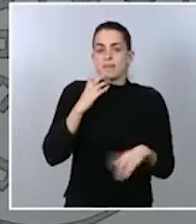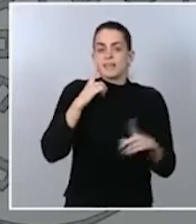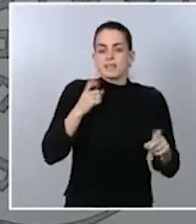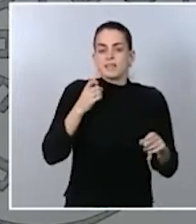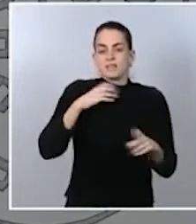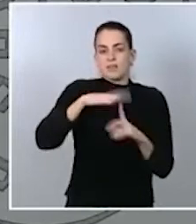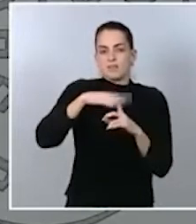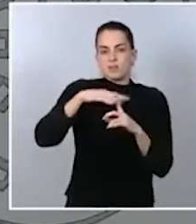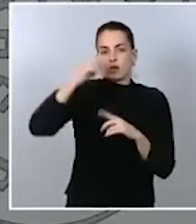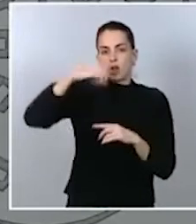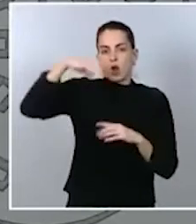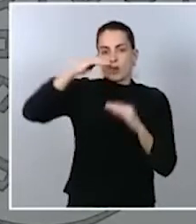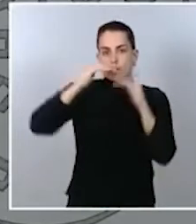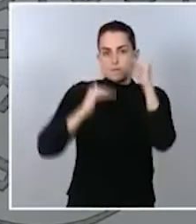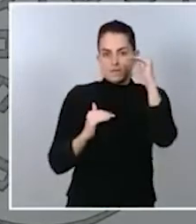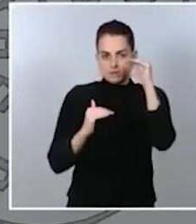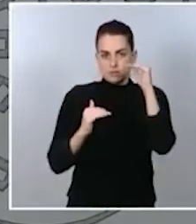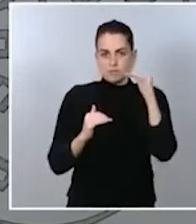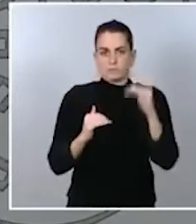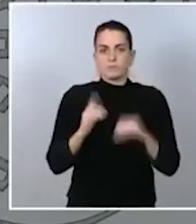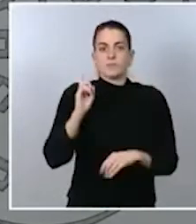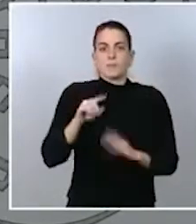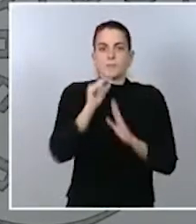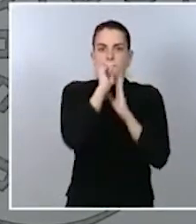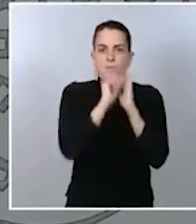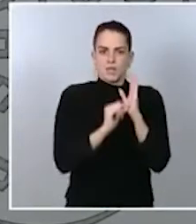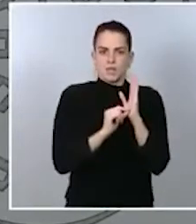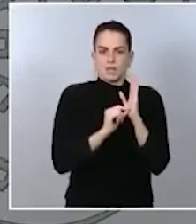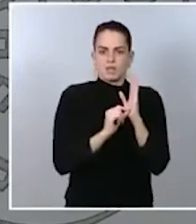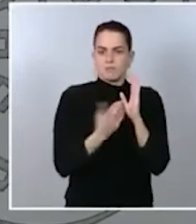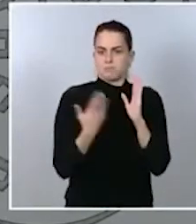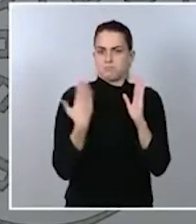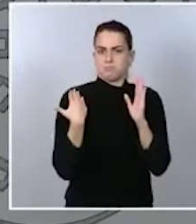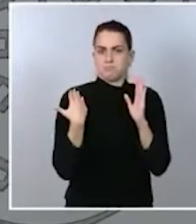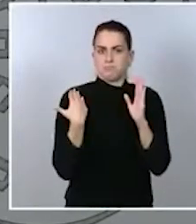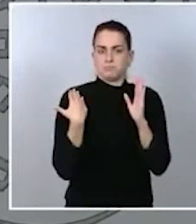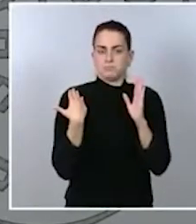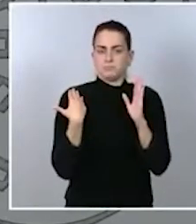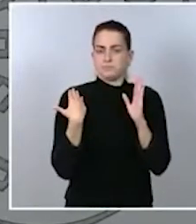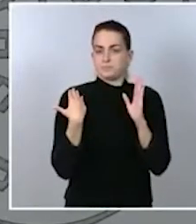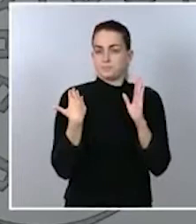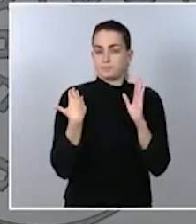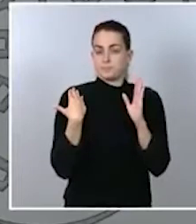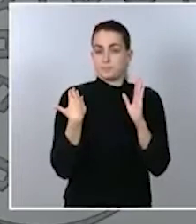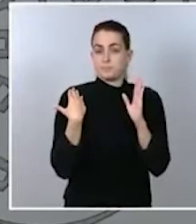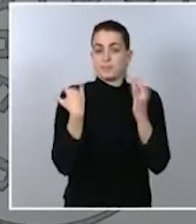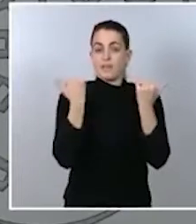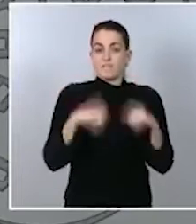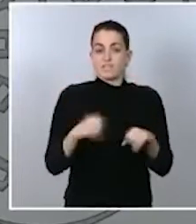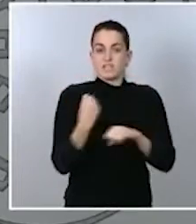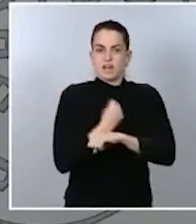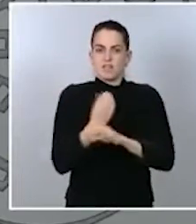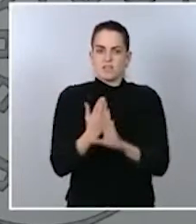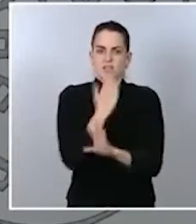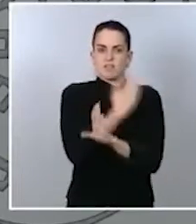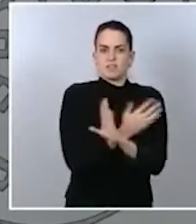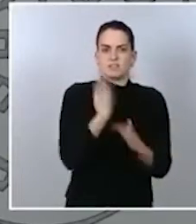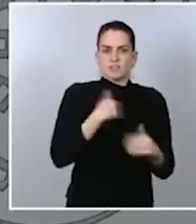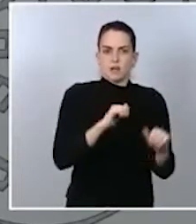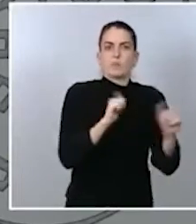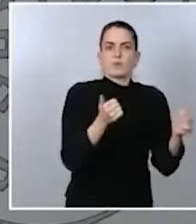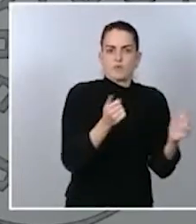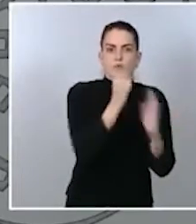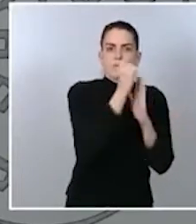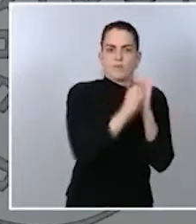luz, entre ellas con algunas medidas que se aprobaron justamente antes de las fiestas navideñas, en las últimas reuniones del Consejo de